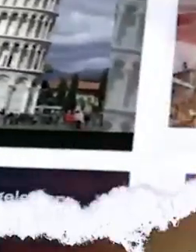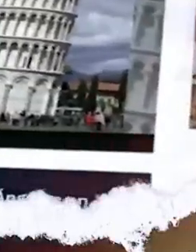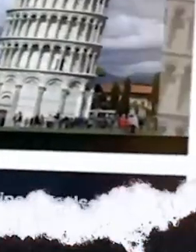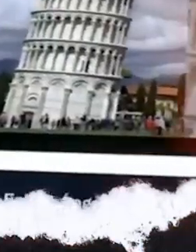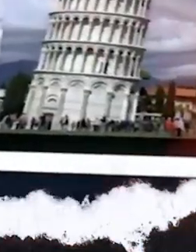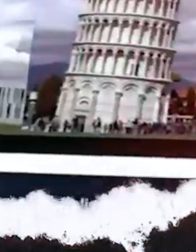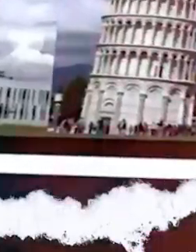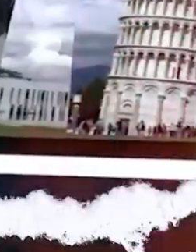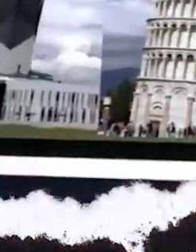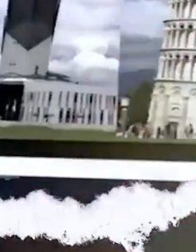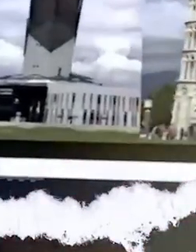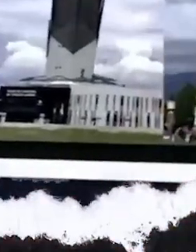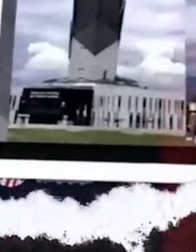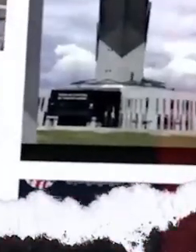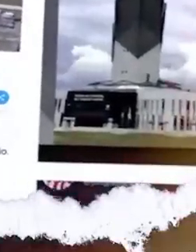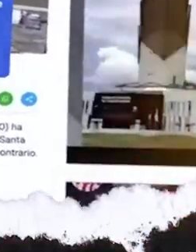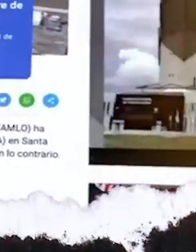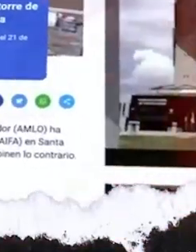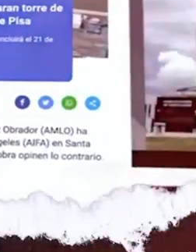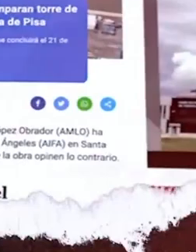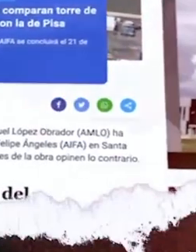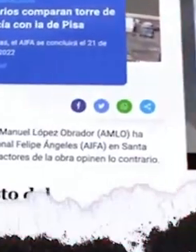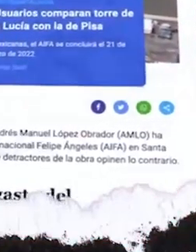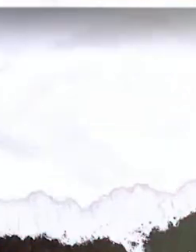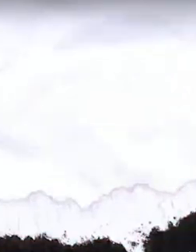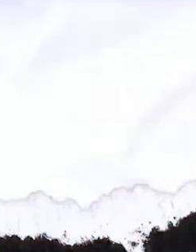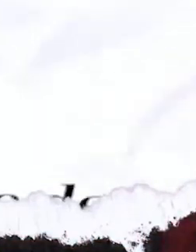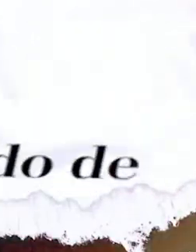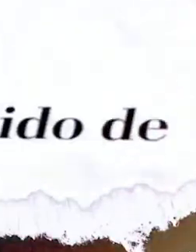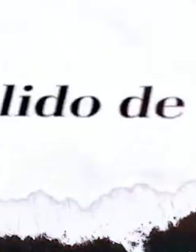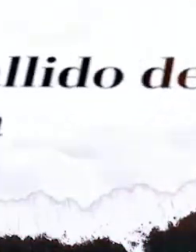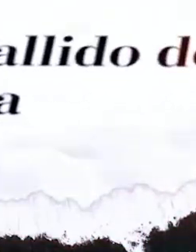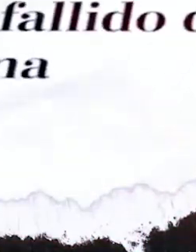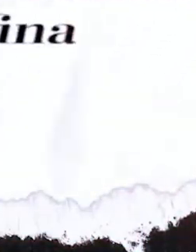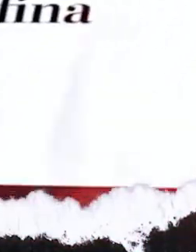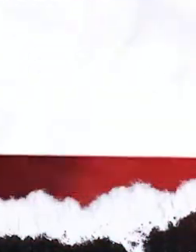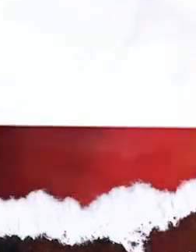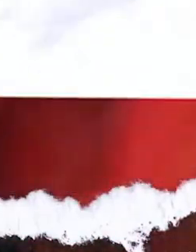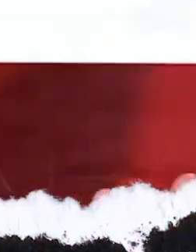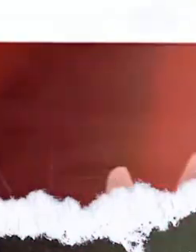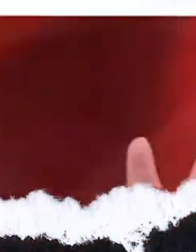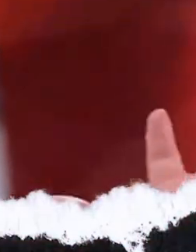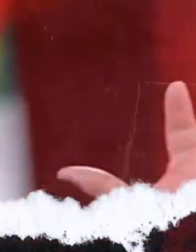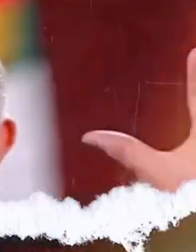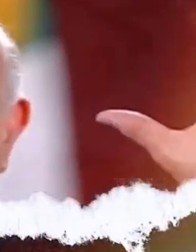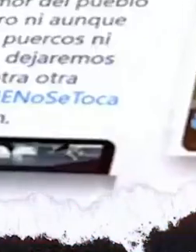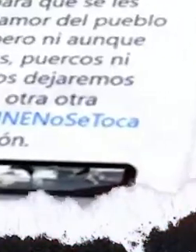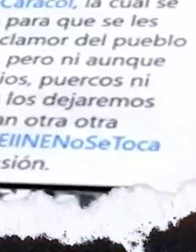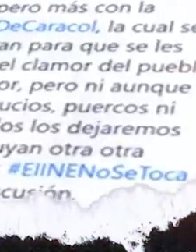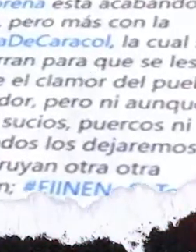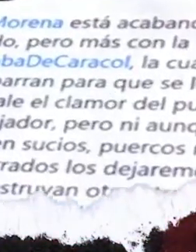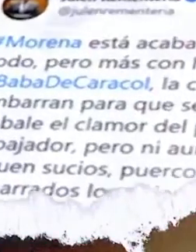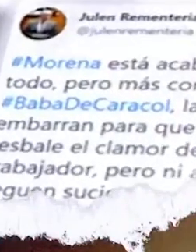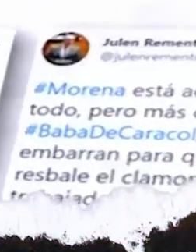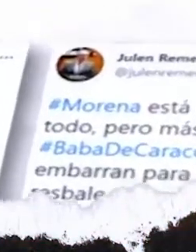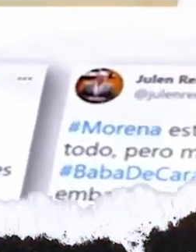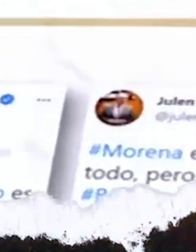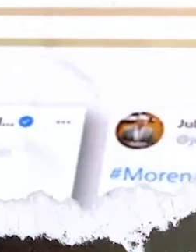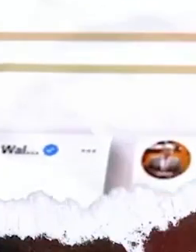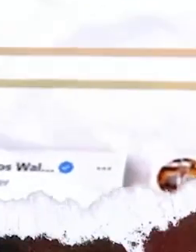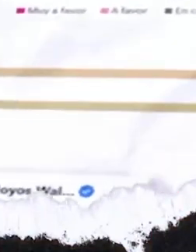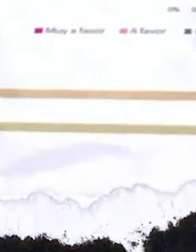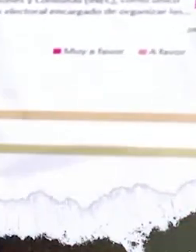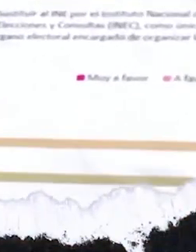la inauguración del Aeropuerto Internacional Felipe Ángeles, la construcción de la refinería Dos Bocas y los avances en la